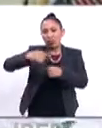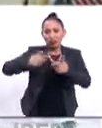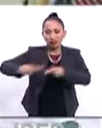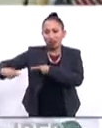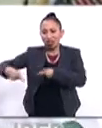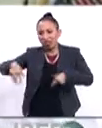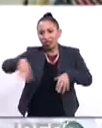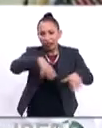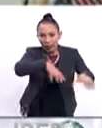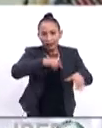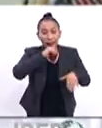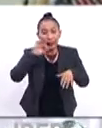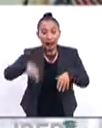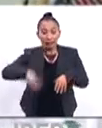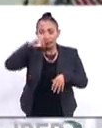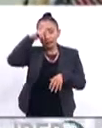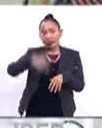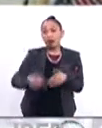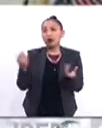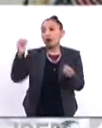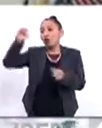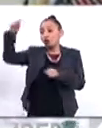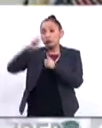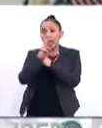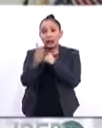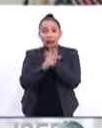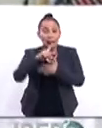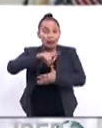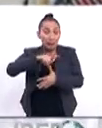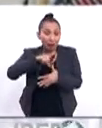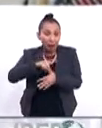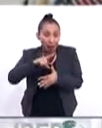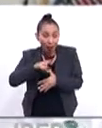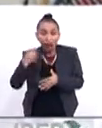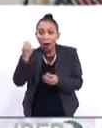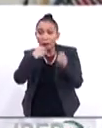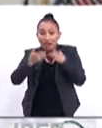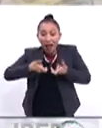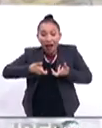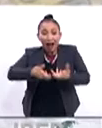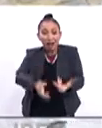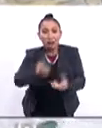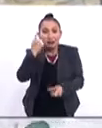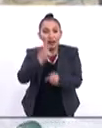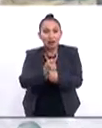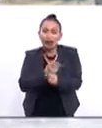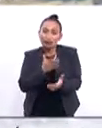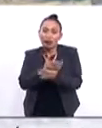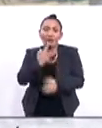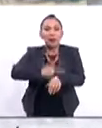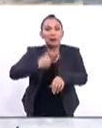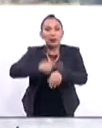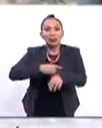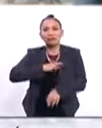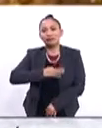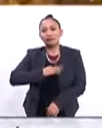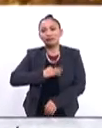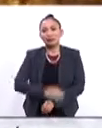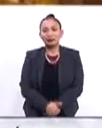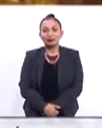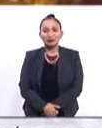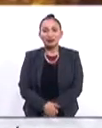parte, en el caso de México y de muchos otros países de América Latina, la comida en la calle es el primer vector de enfermedades infecciosas.